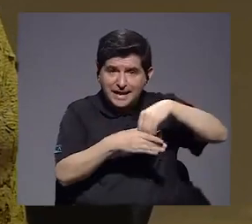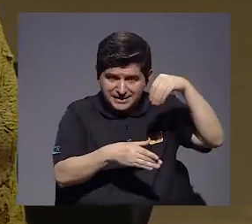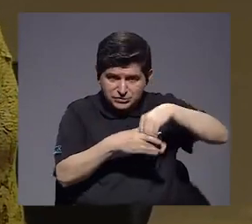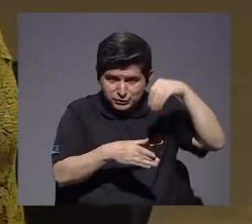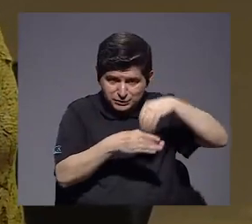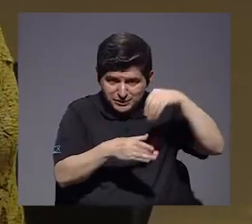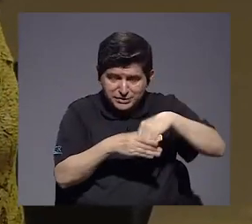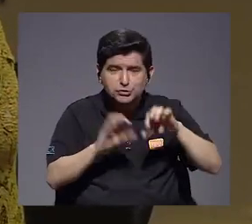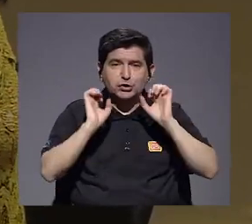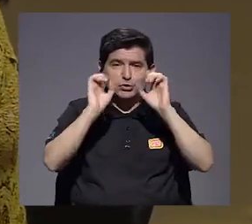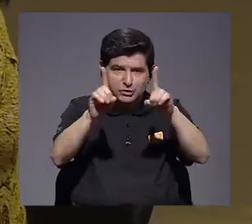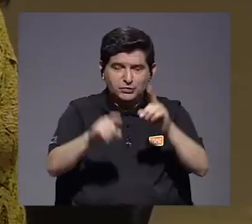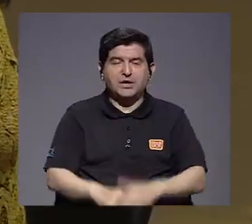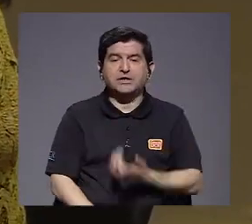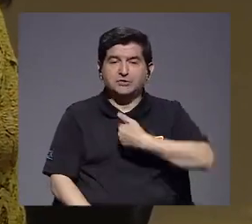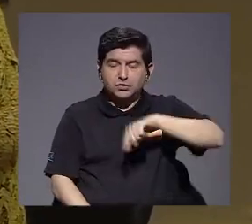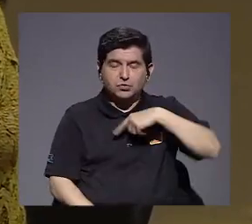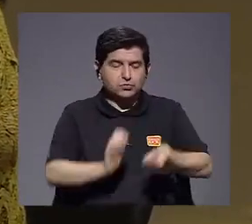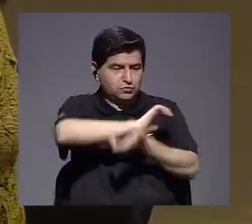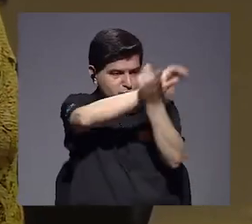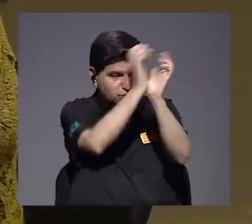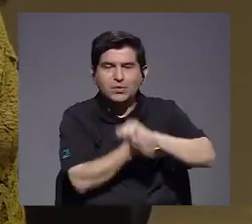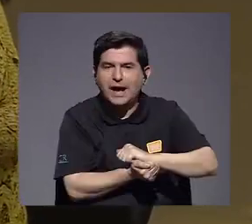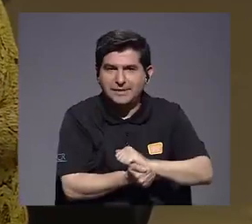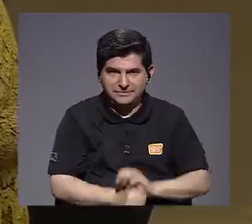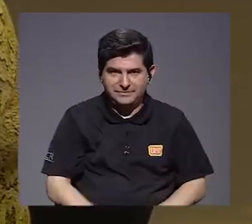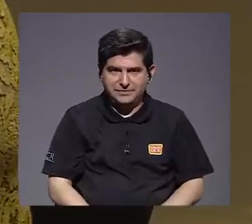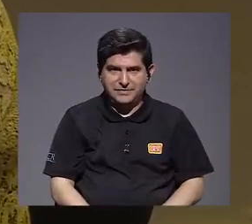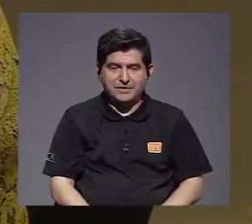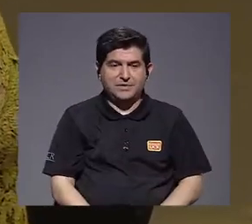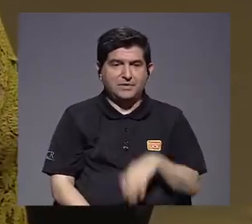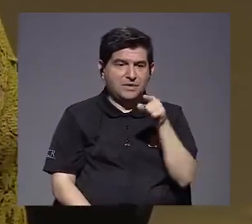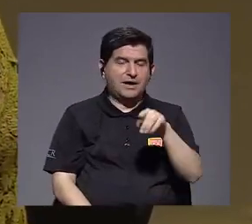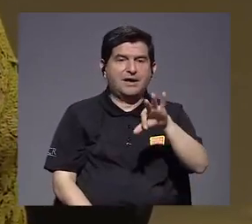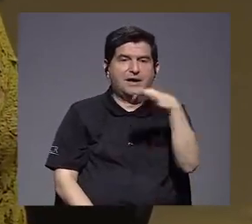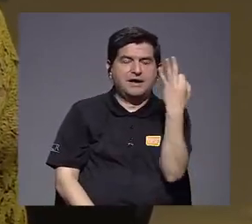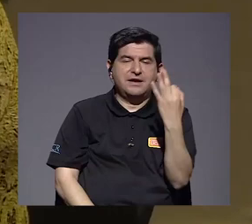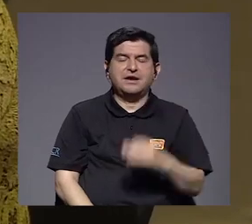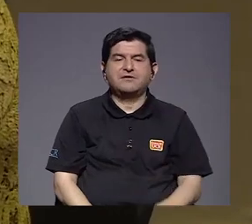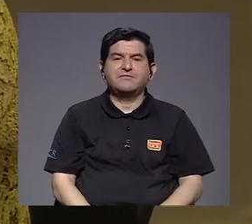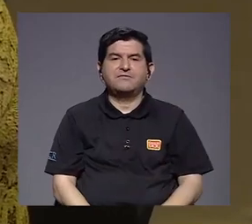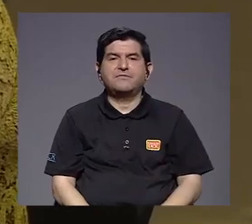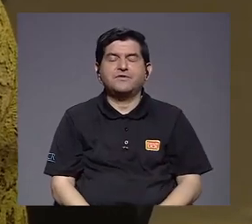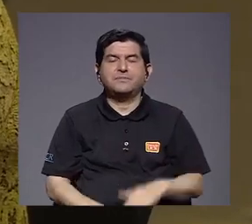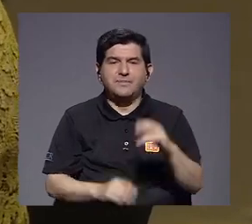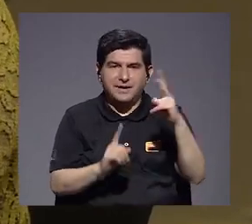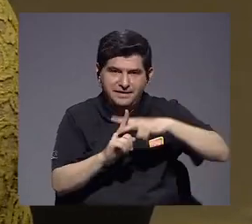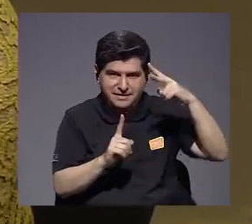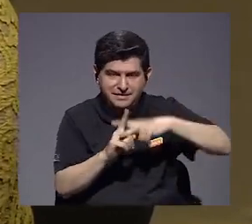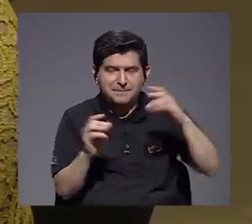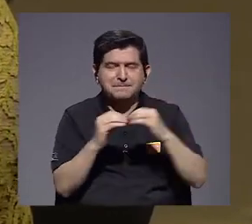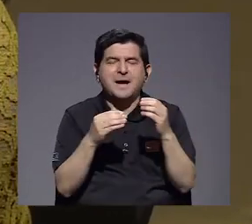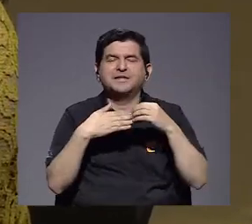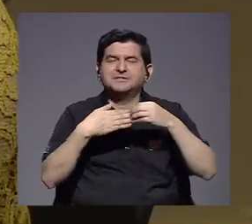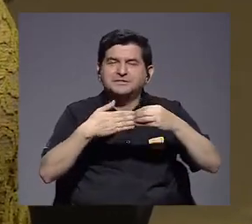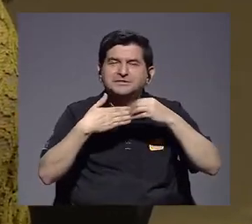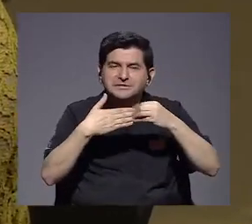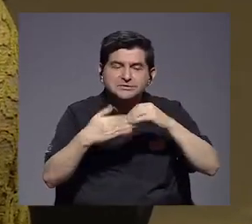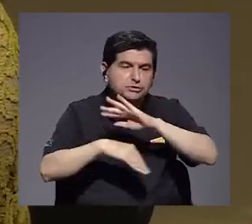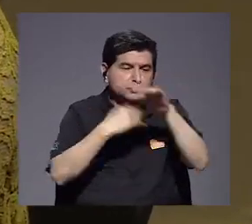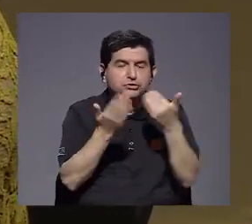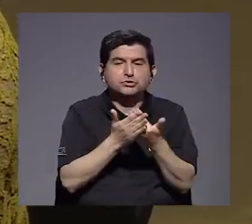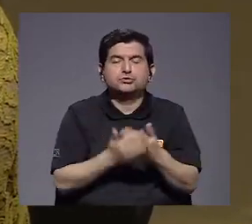inversión en educación hicimos una reforma a lo que es la vida y la manera como la DI opera para que sea mucho más flexible.